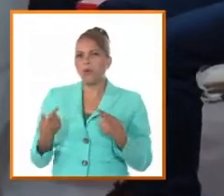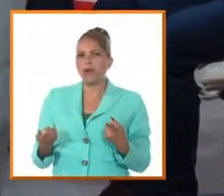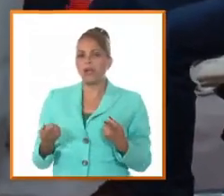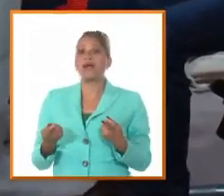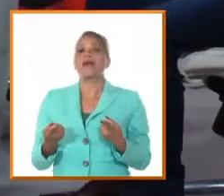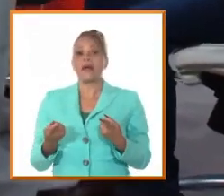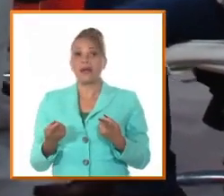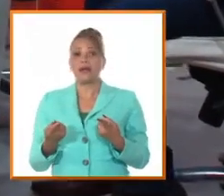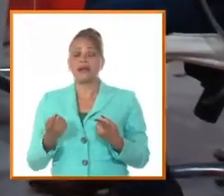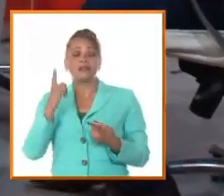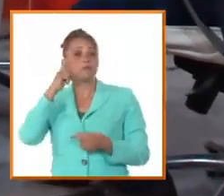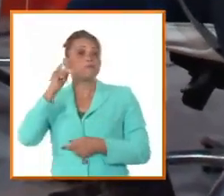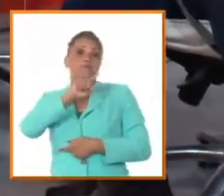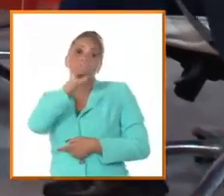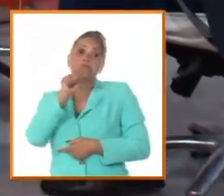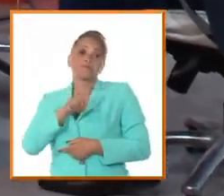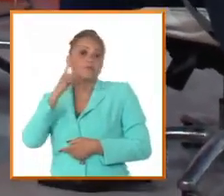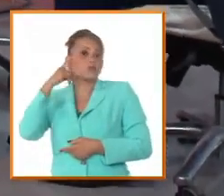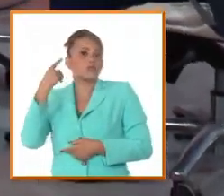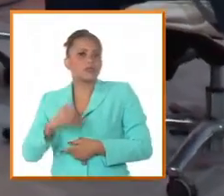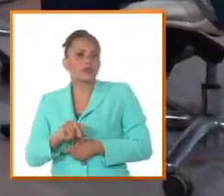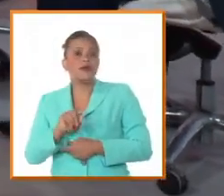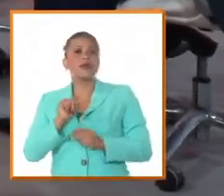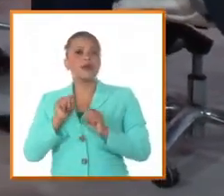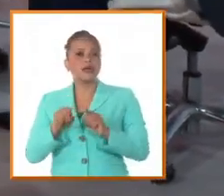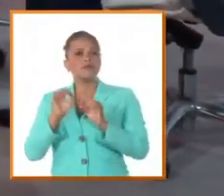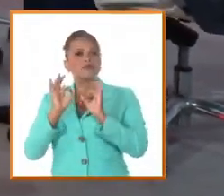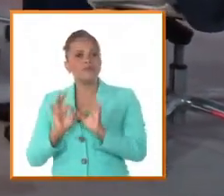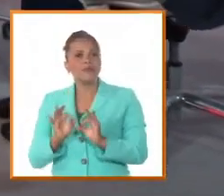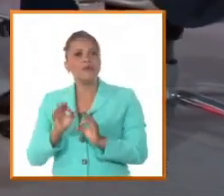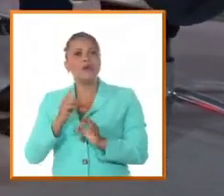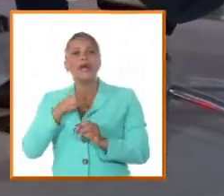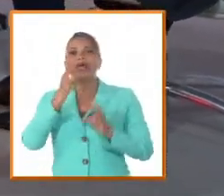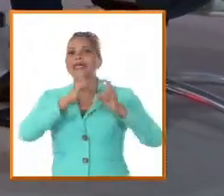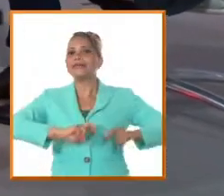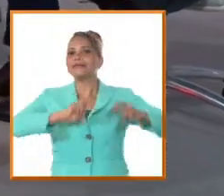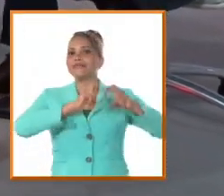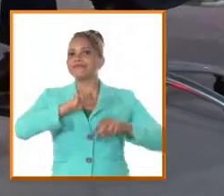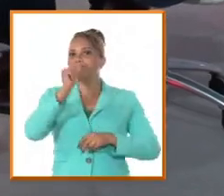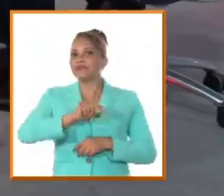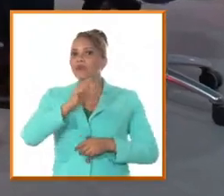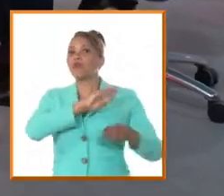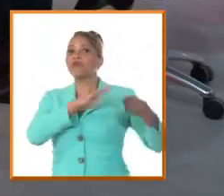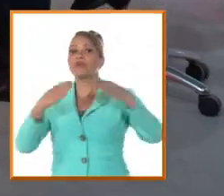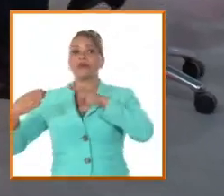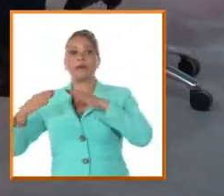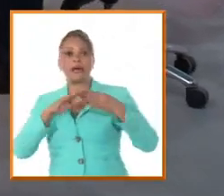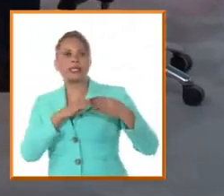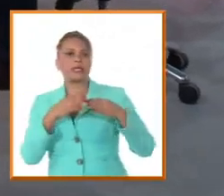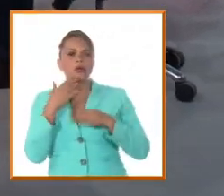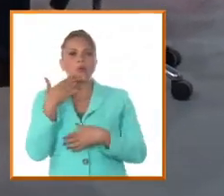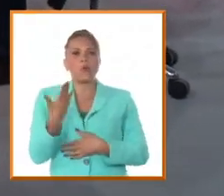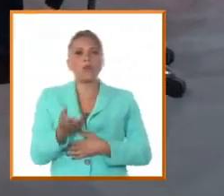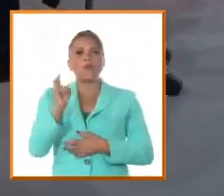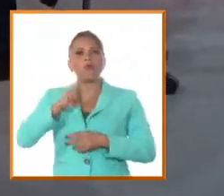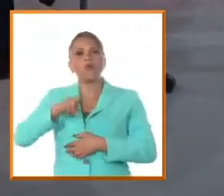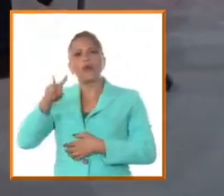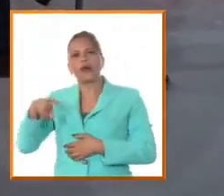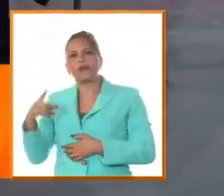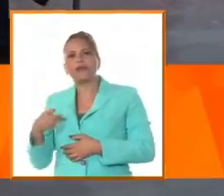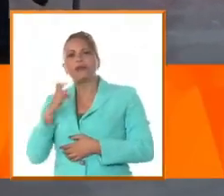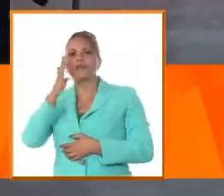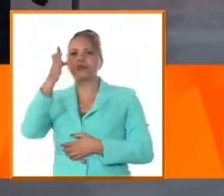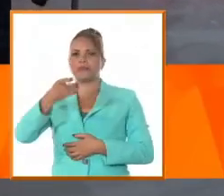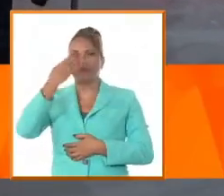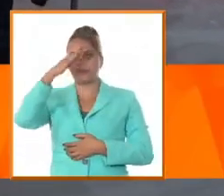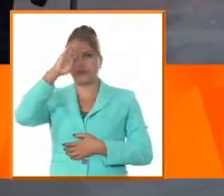eso es una incógnita por supuesto que eso permite a los historiadores un debate interminable y que seguirá siendo